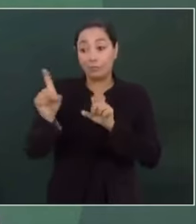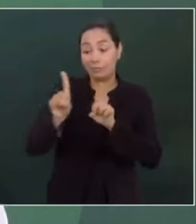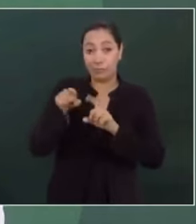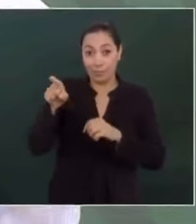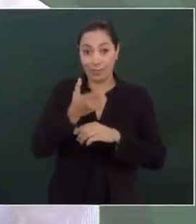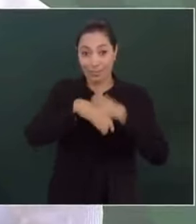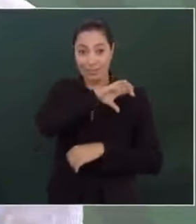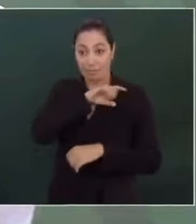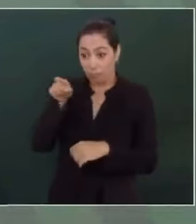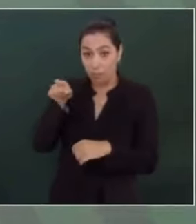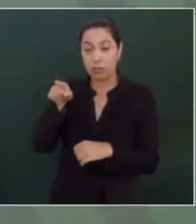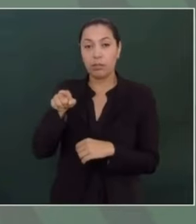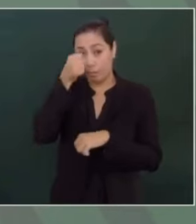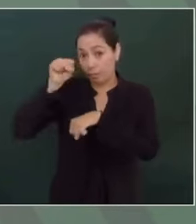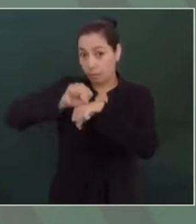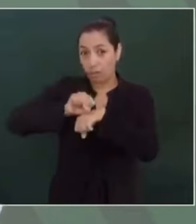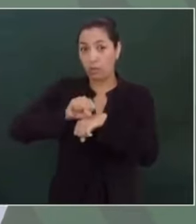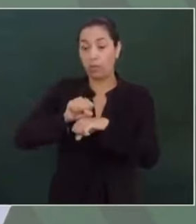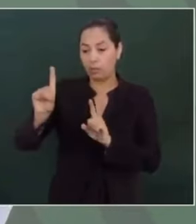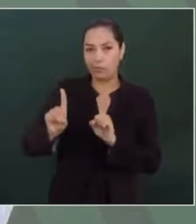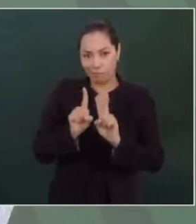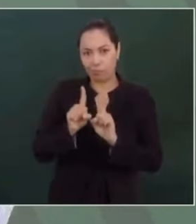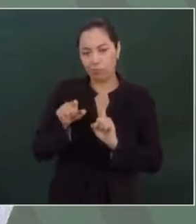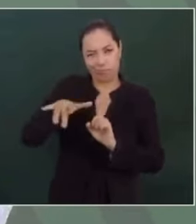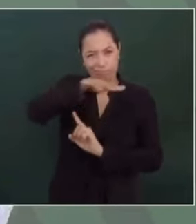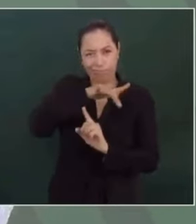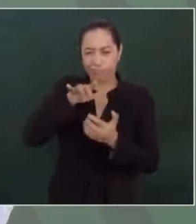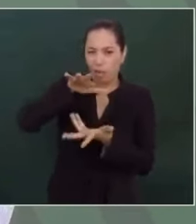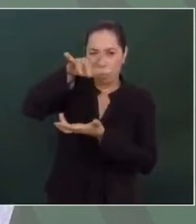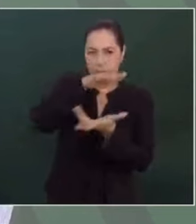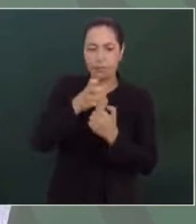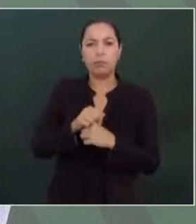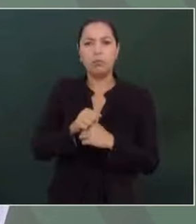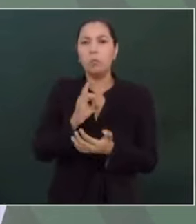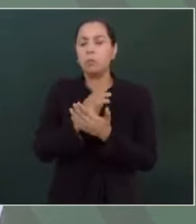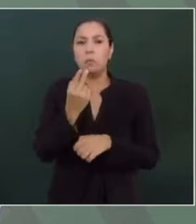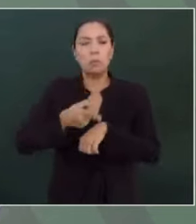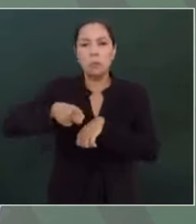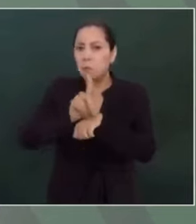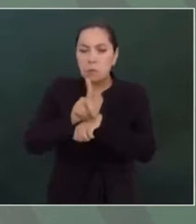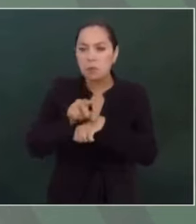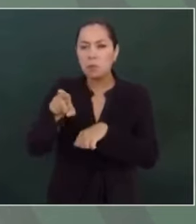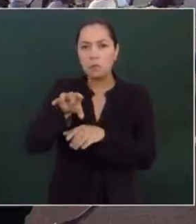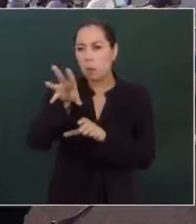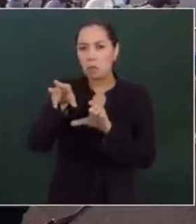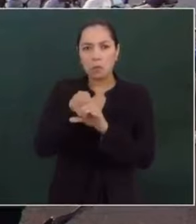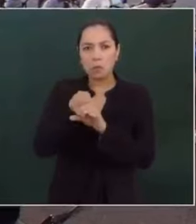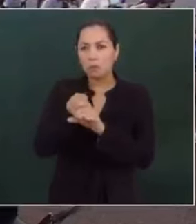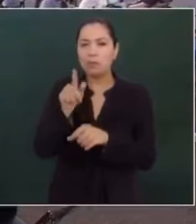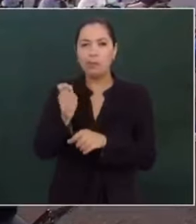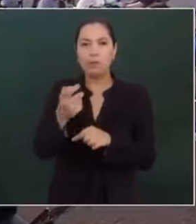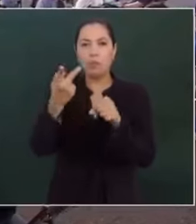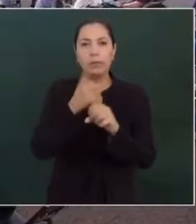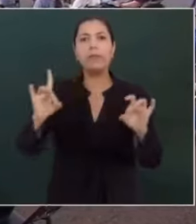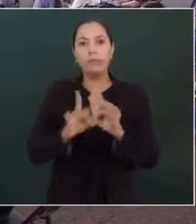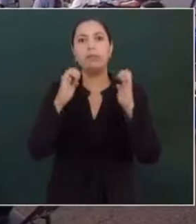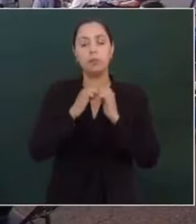fue la secretaria de Medio Ambiente, solo dos días en todo el gobierno hubieron contingencias